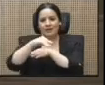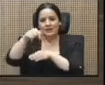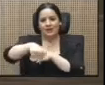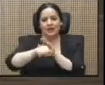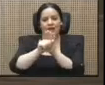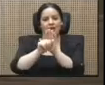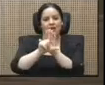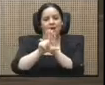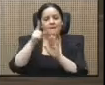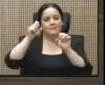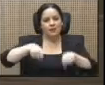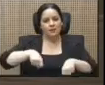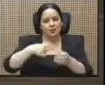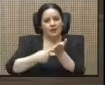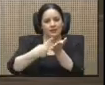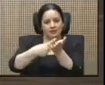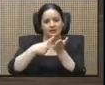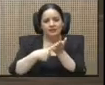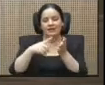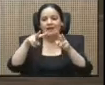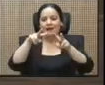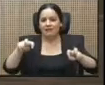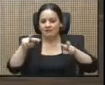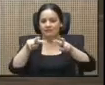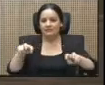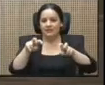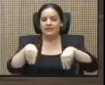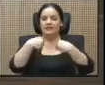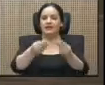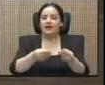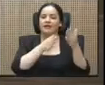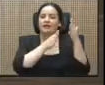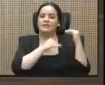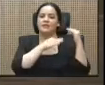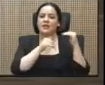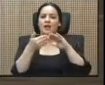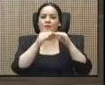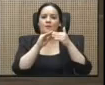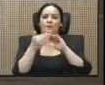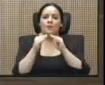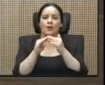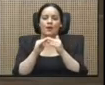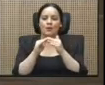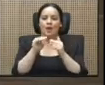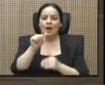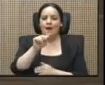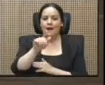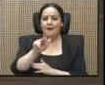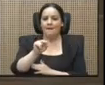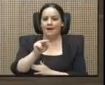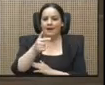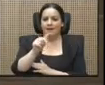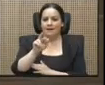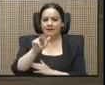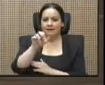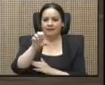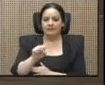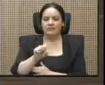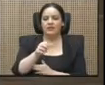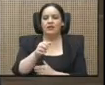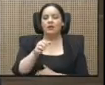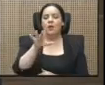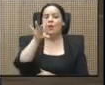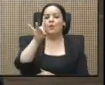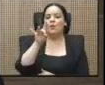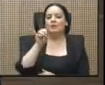se pueda discutir y analizar y darle esperanza al pueblo de Avangares, donde el 80%